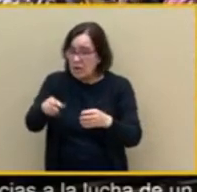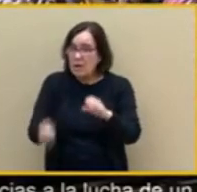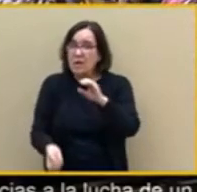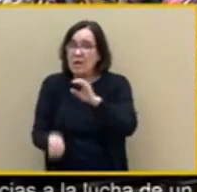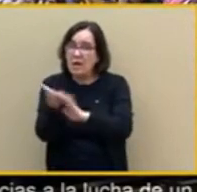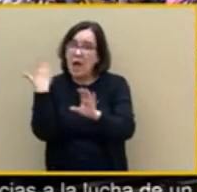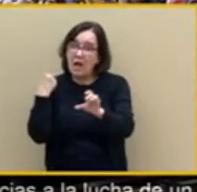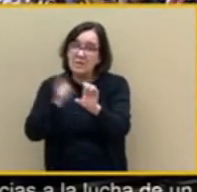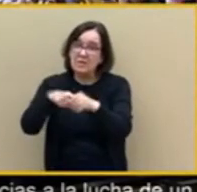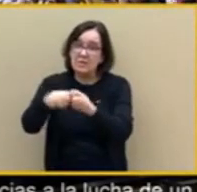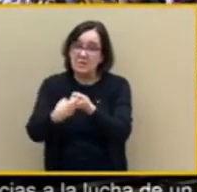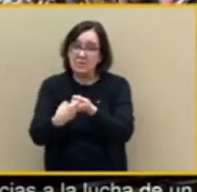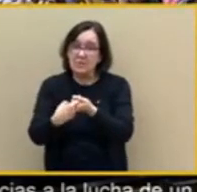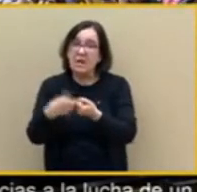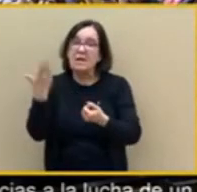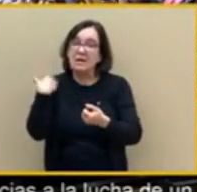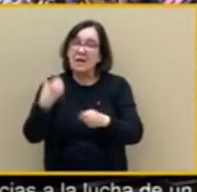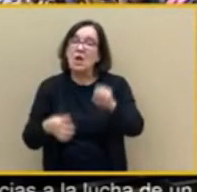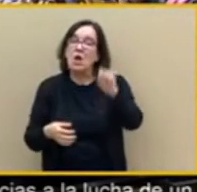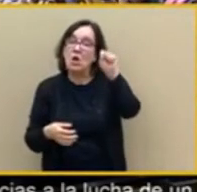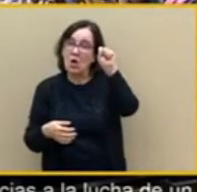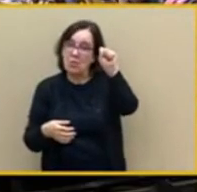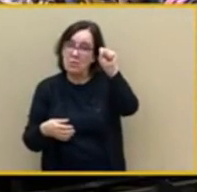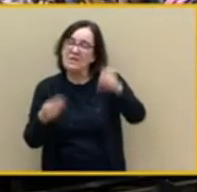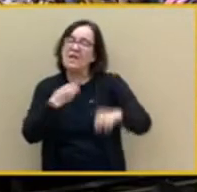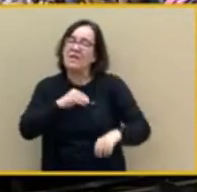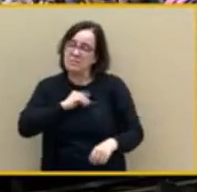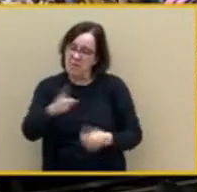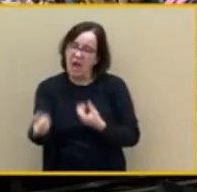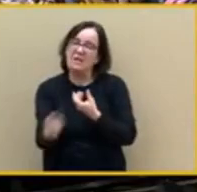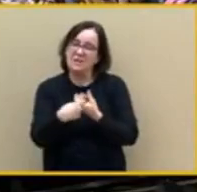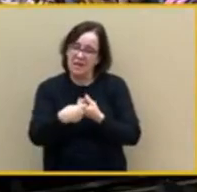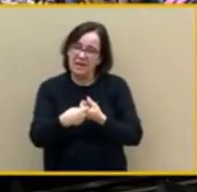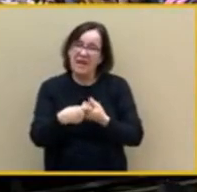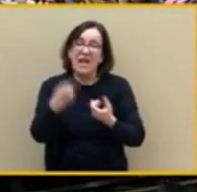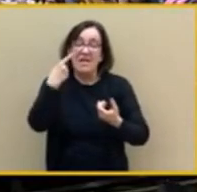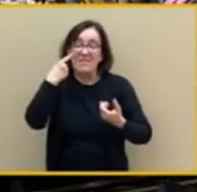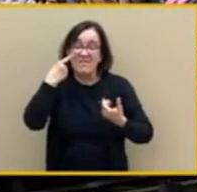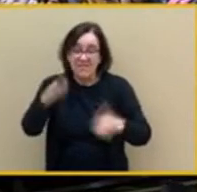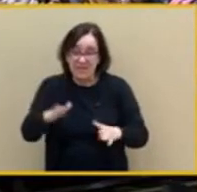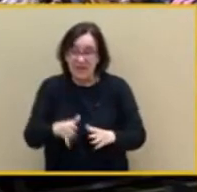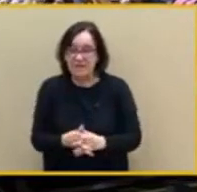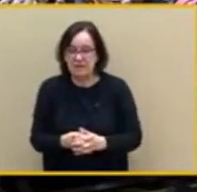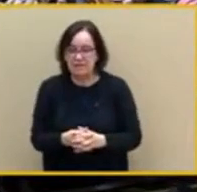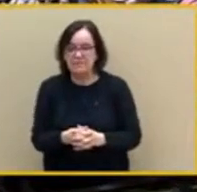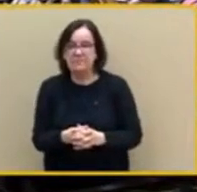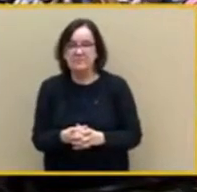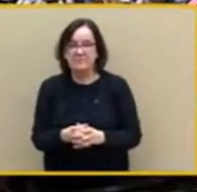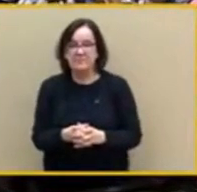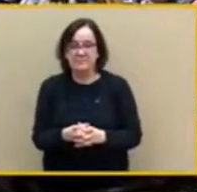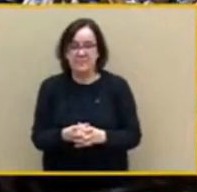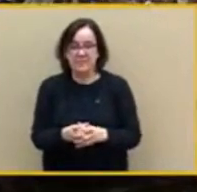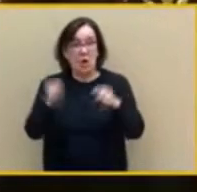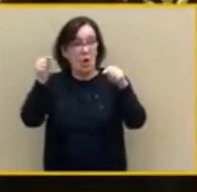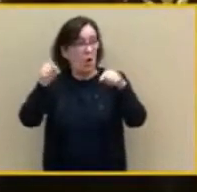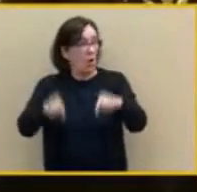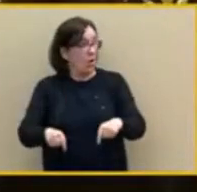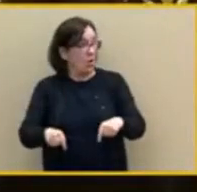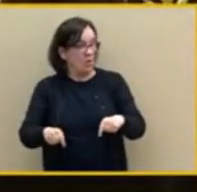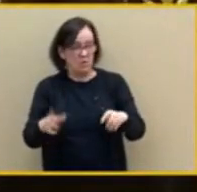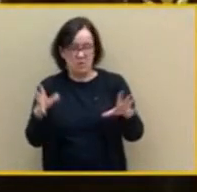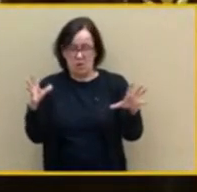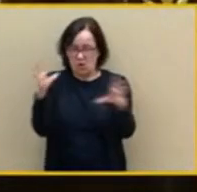Y fíjese, señor Tamames, es hoy confuso escucharle intervenir con su